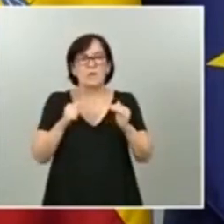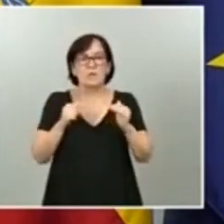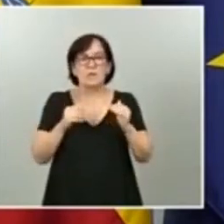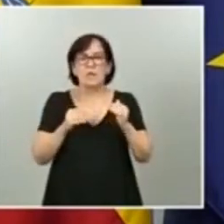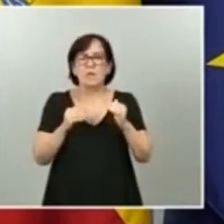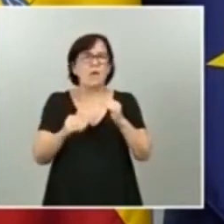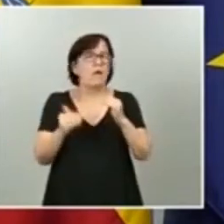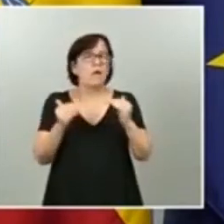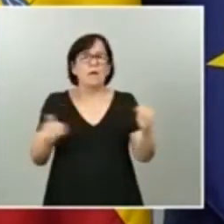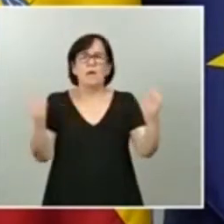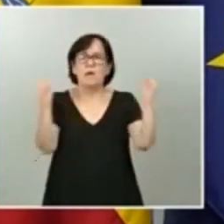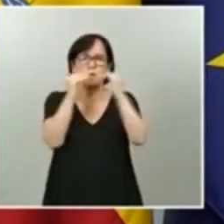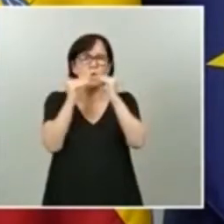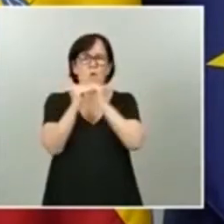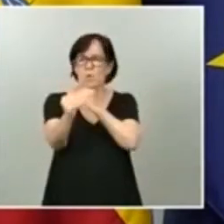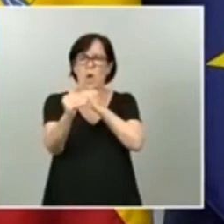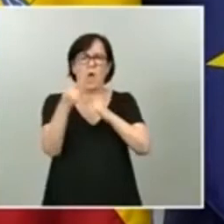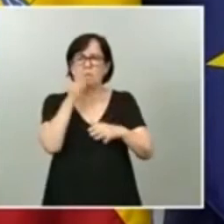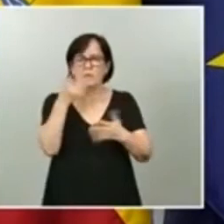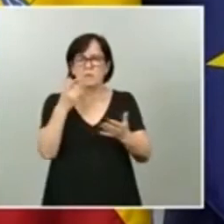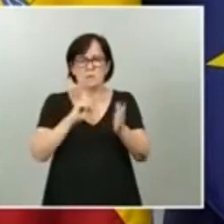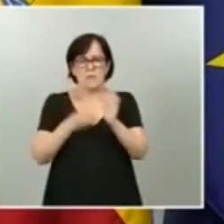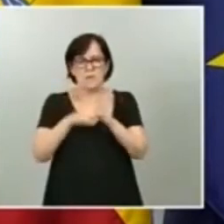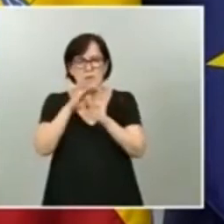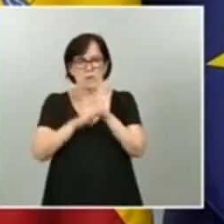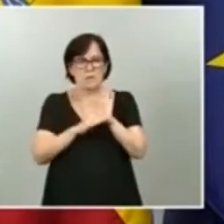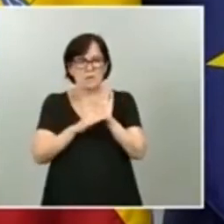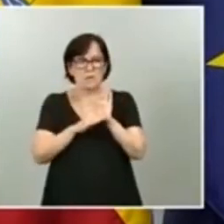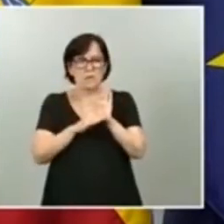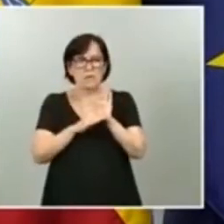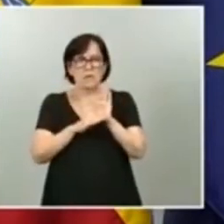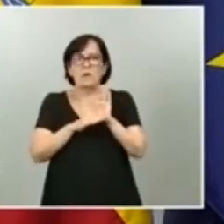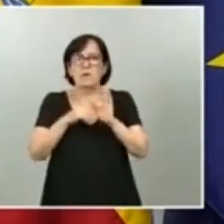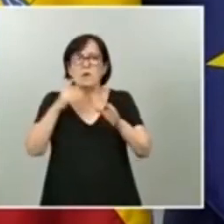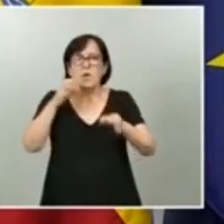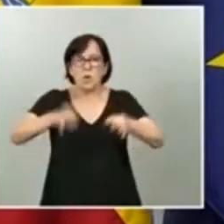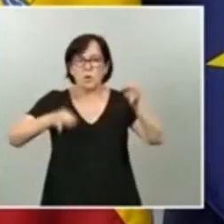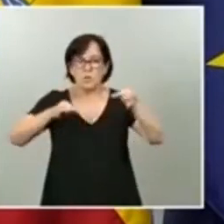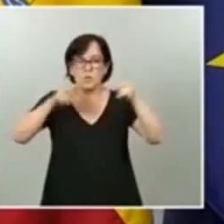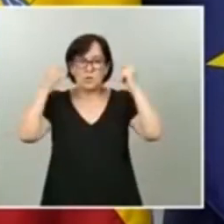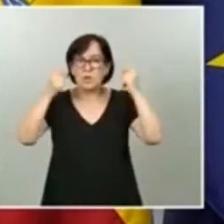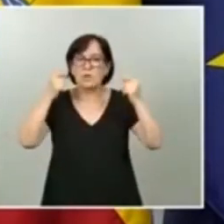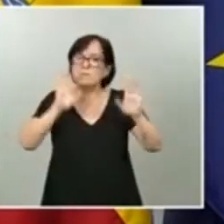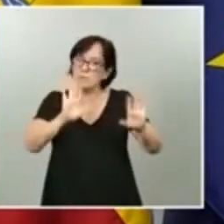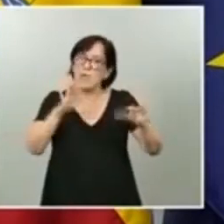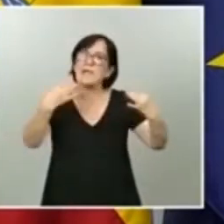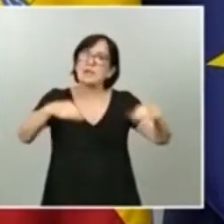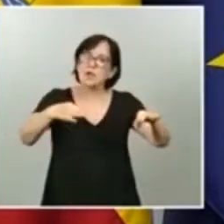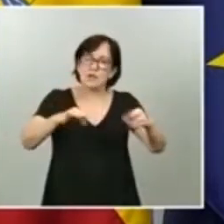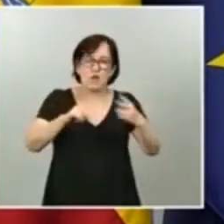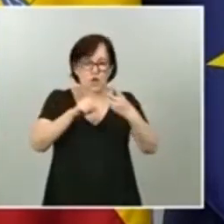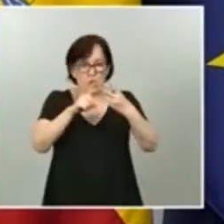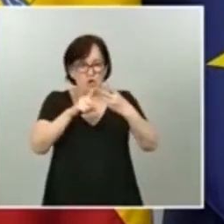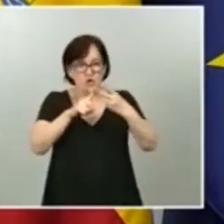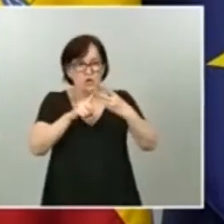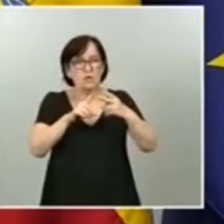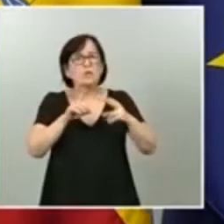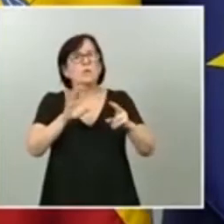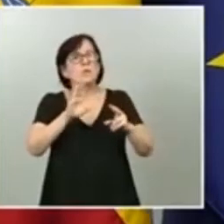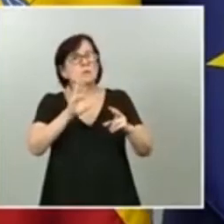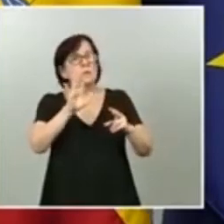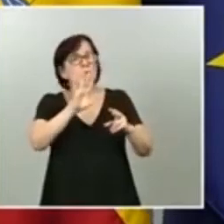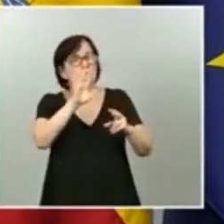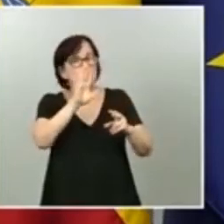iguales ante la ley, esa imagen de la justicia con la venda, y dos, la presunción de inocencia, pero subrayemos esta, la presunción de inocencia